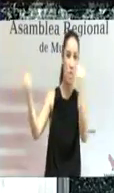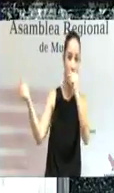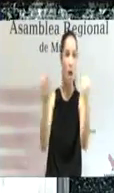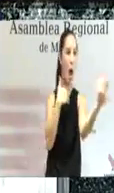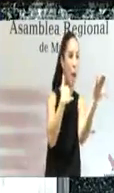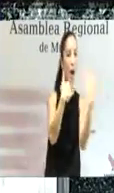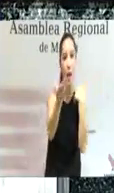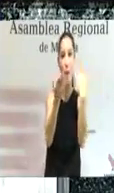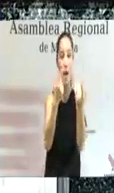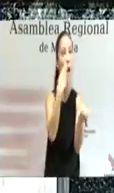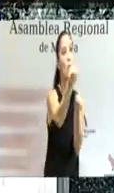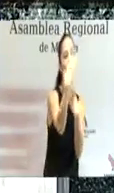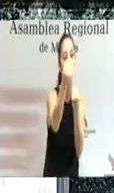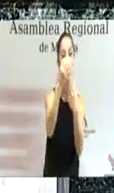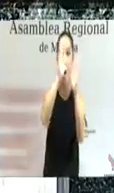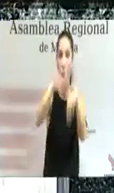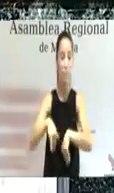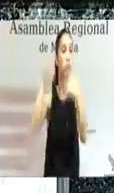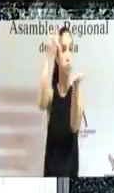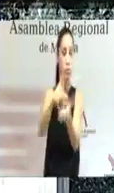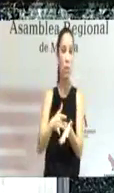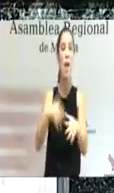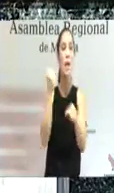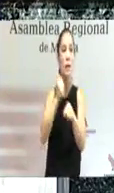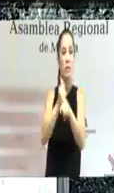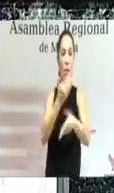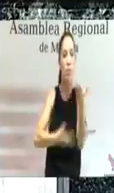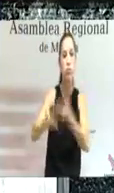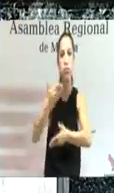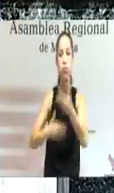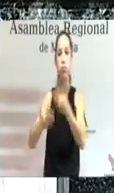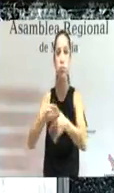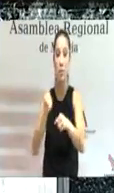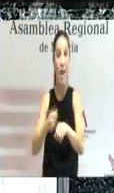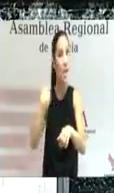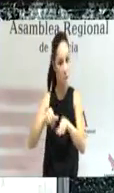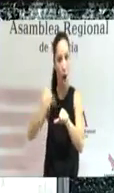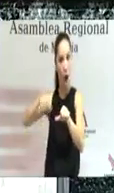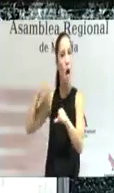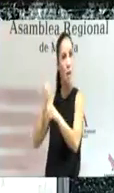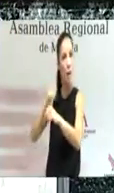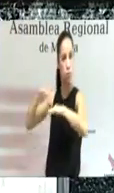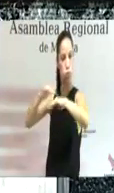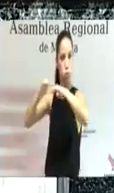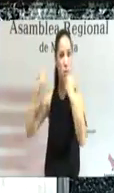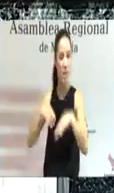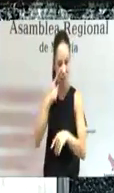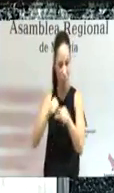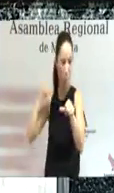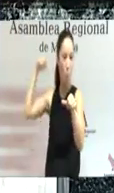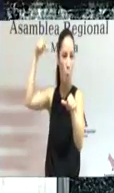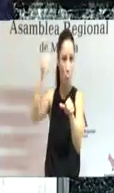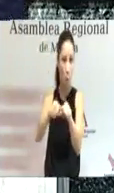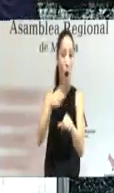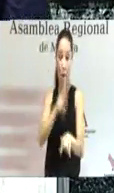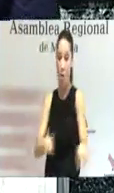participación, ejecución. Un trabajo que se suma a otros muchos que llevamos haciendo desde hace tiempo para